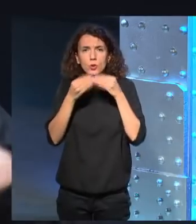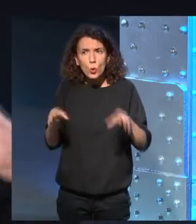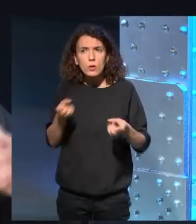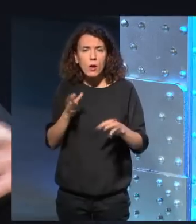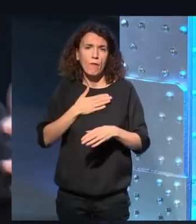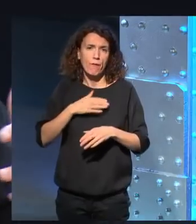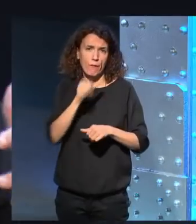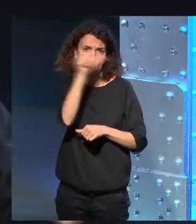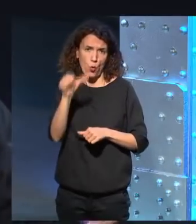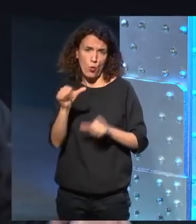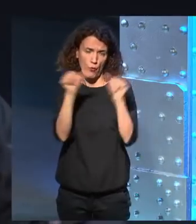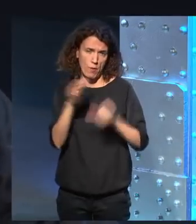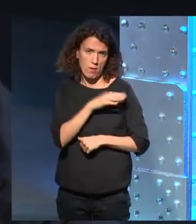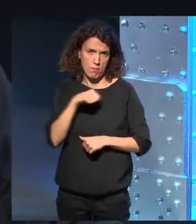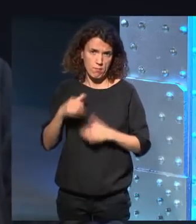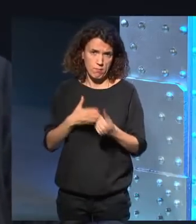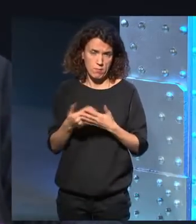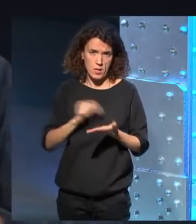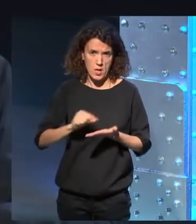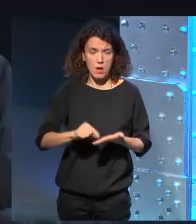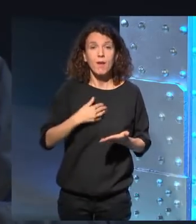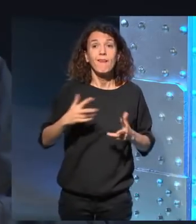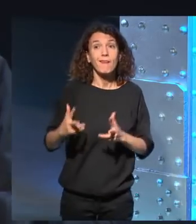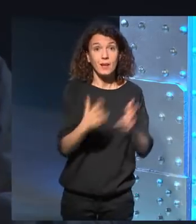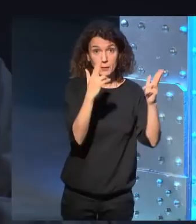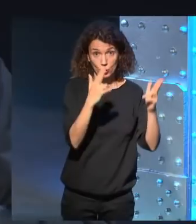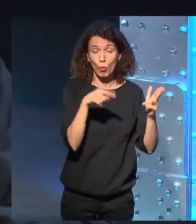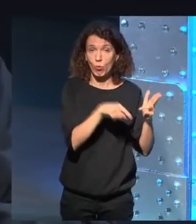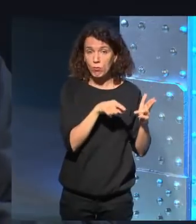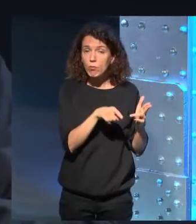a mi modo en el capítulo del